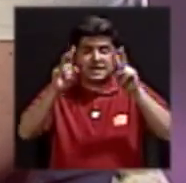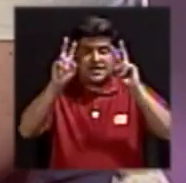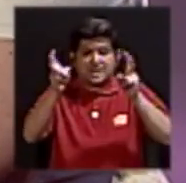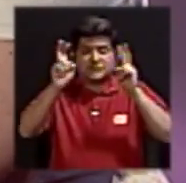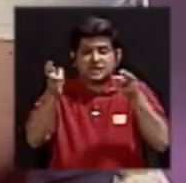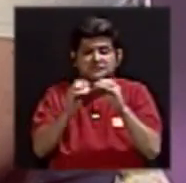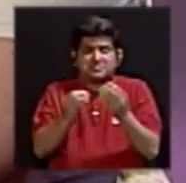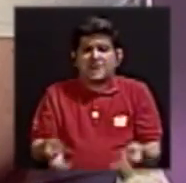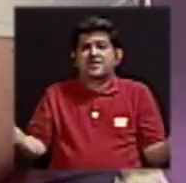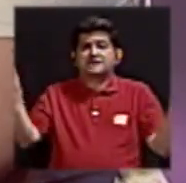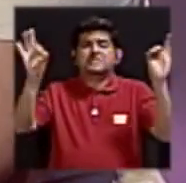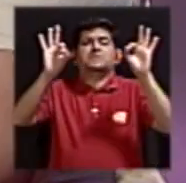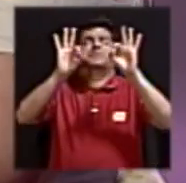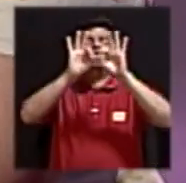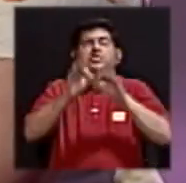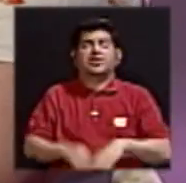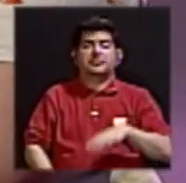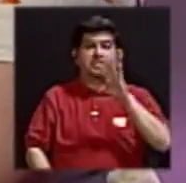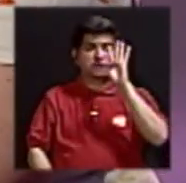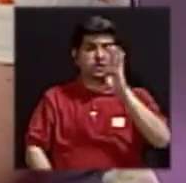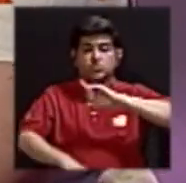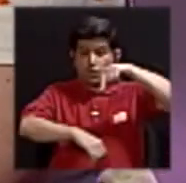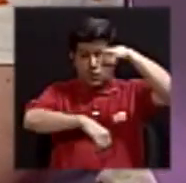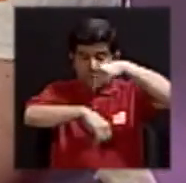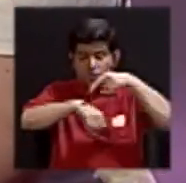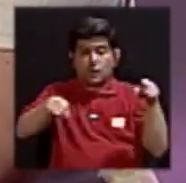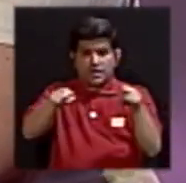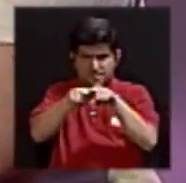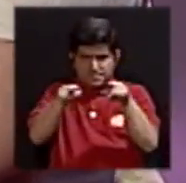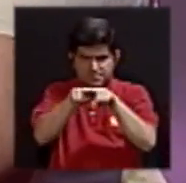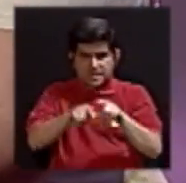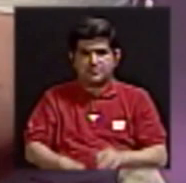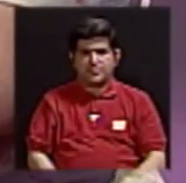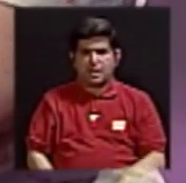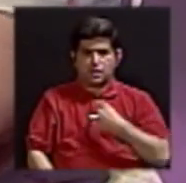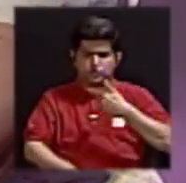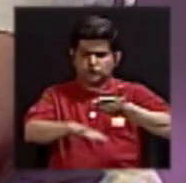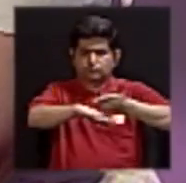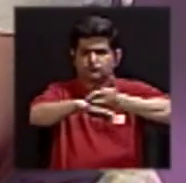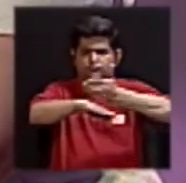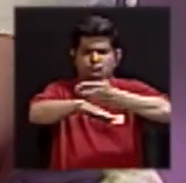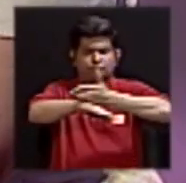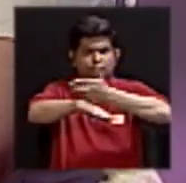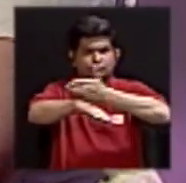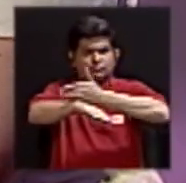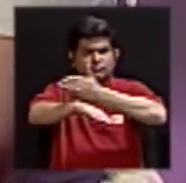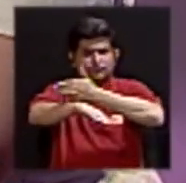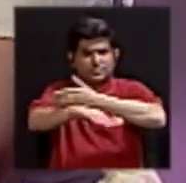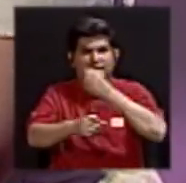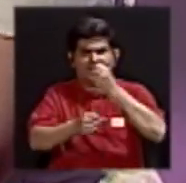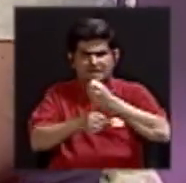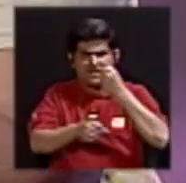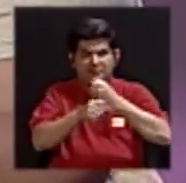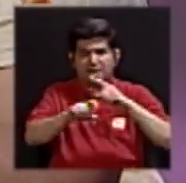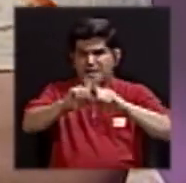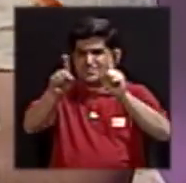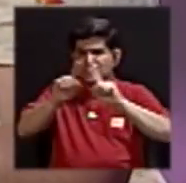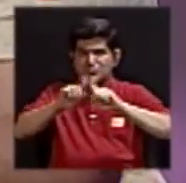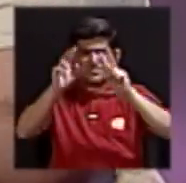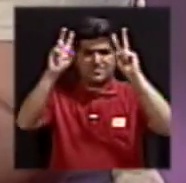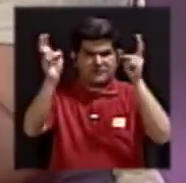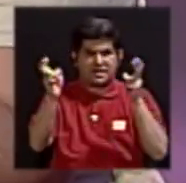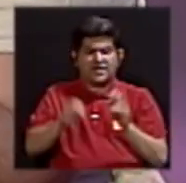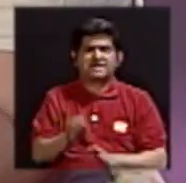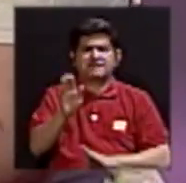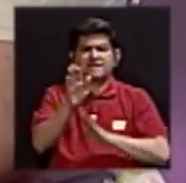temas más importantes, son cuatro horas. Y también, conforme fui avanzando, al ir trabajando estos distintos temas,